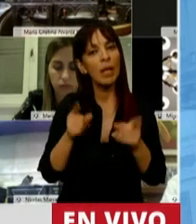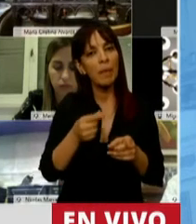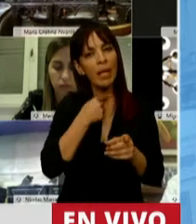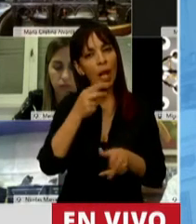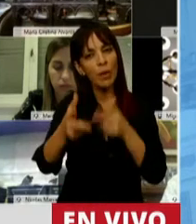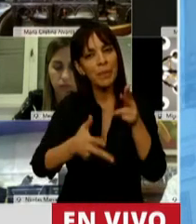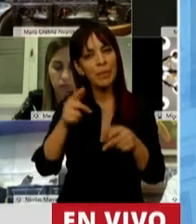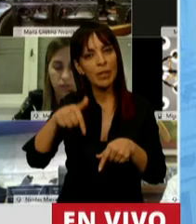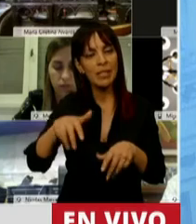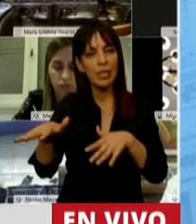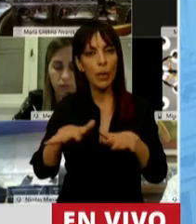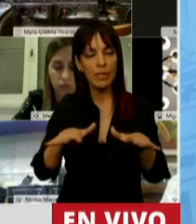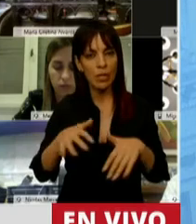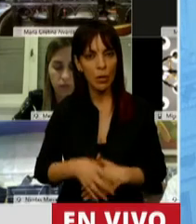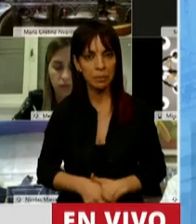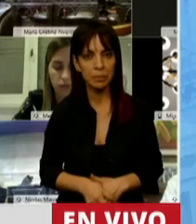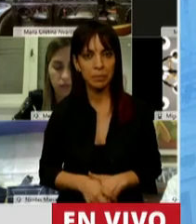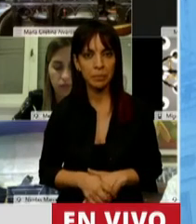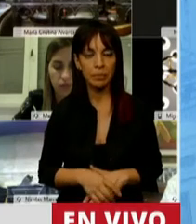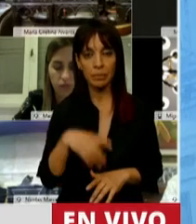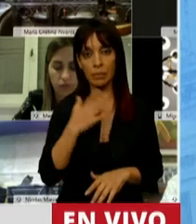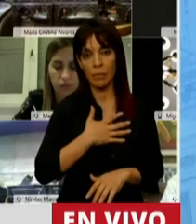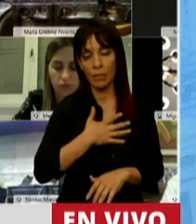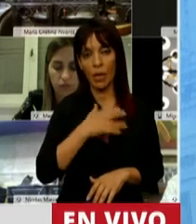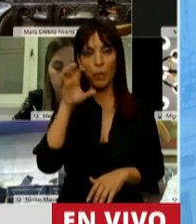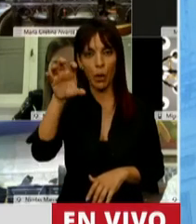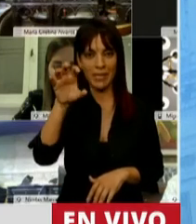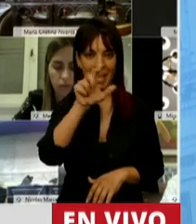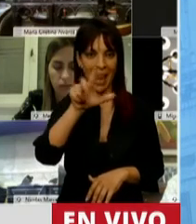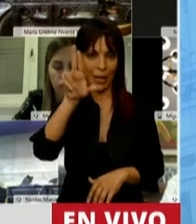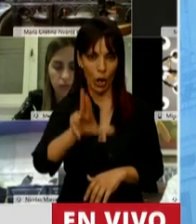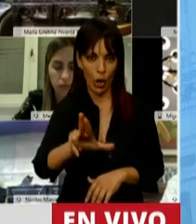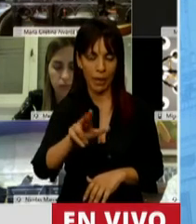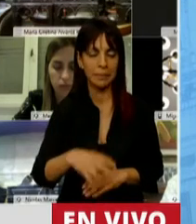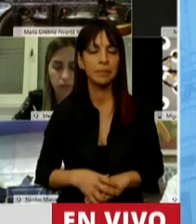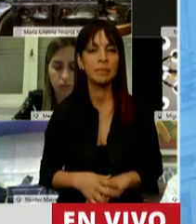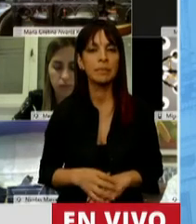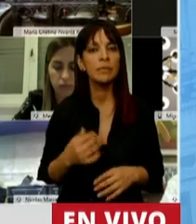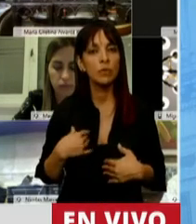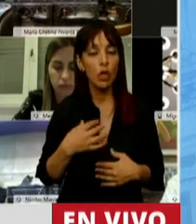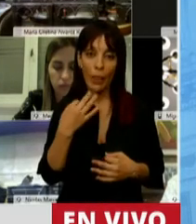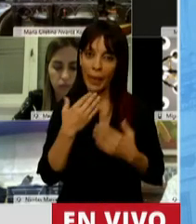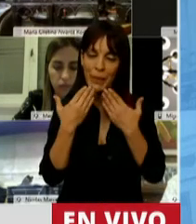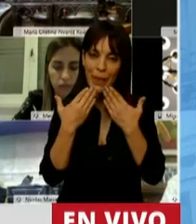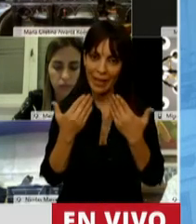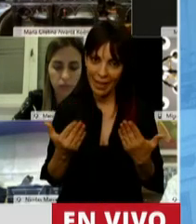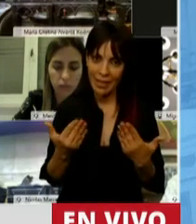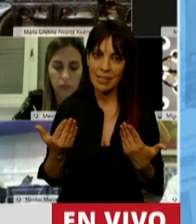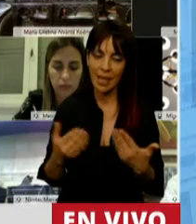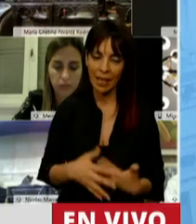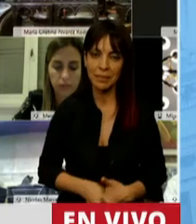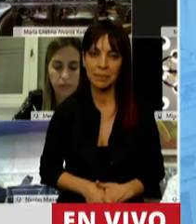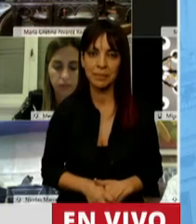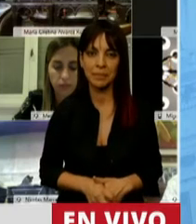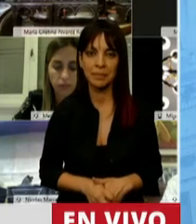situación que hoy nosotros, como provincia de La Rioja, y tengo que valorar y agradecer, por supuesto,